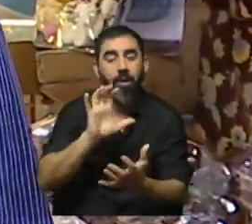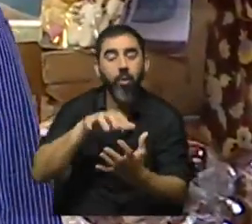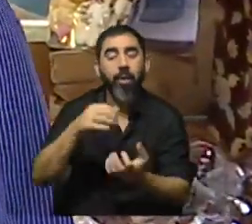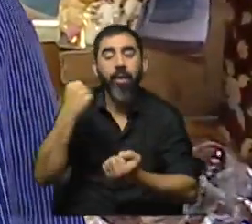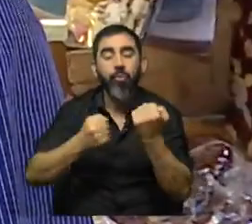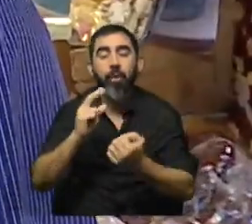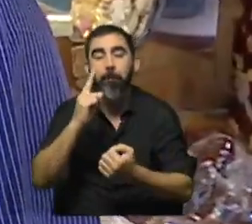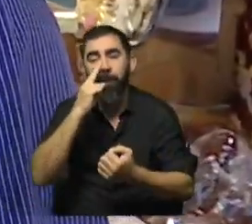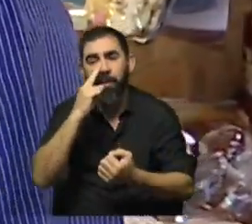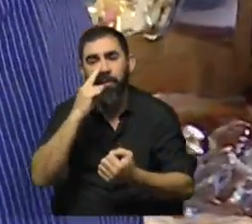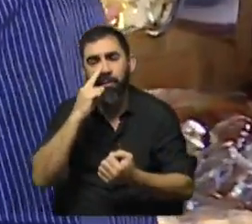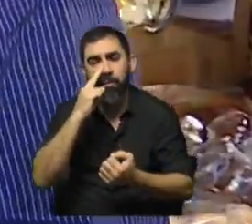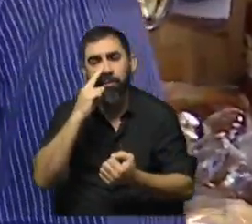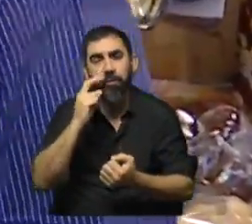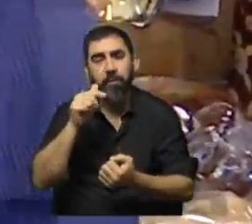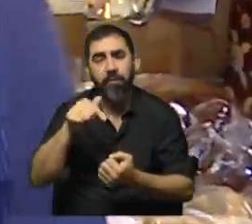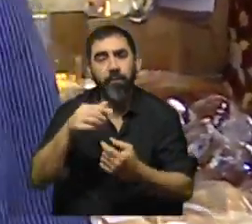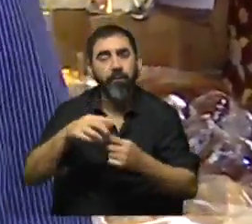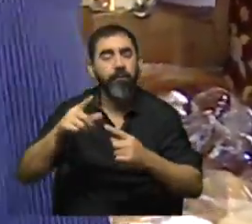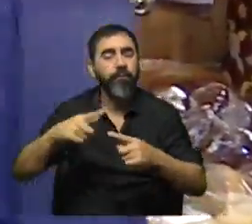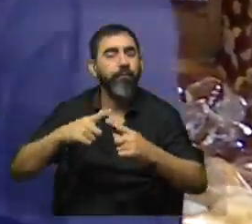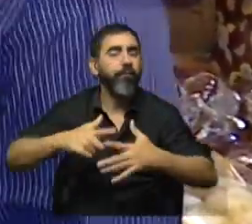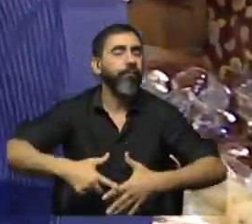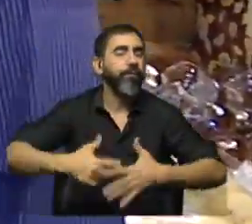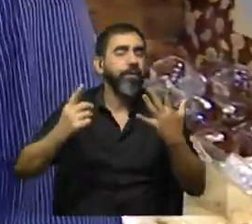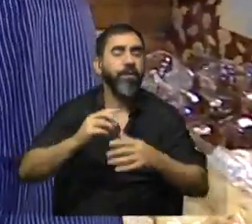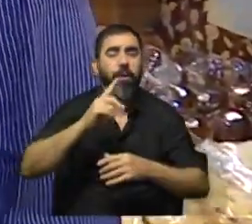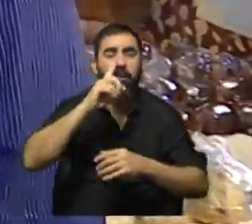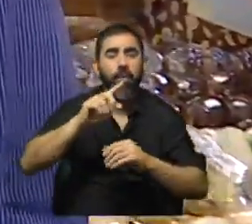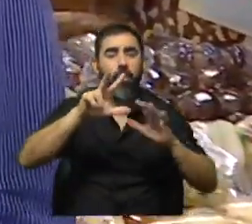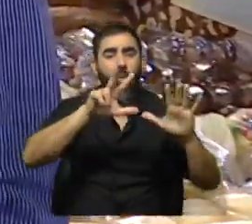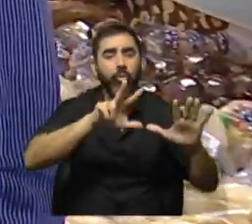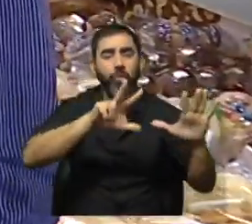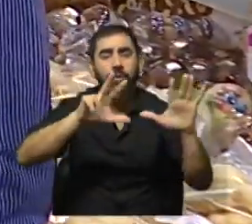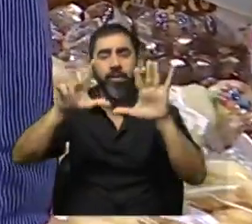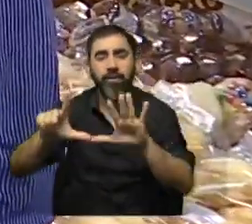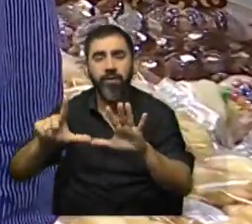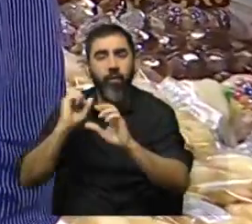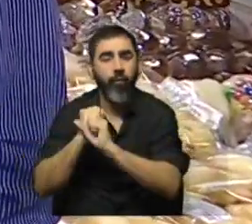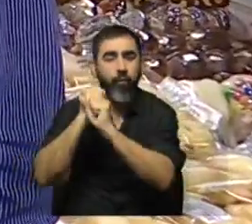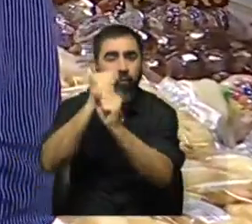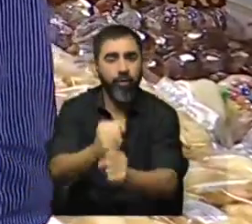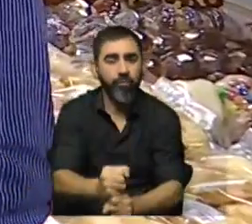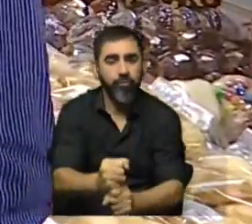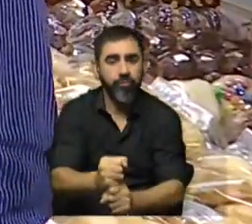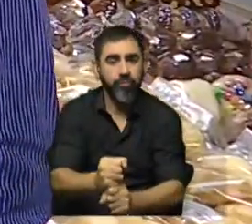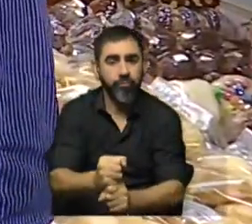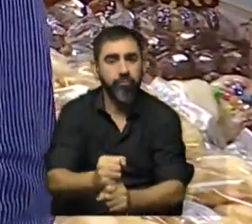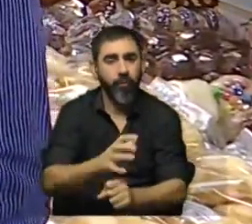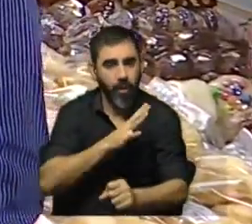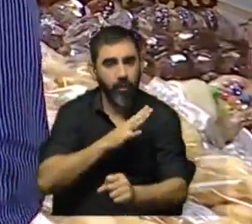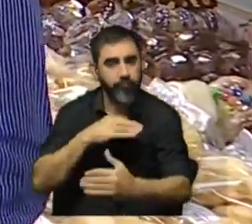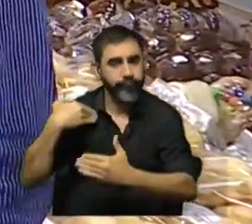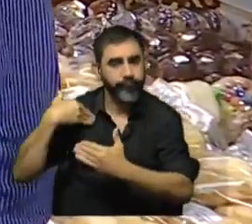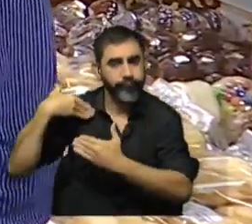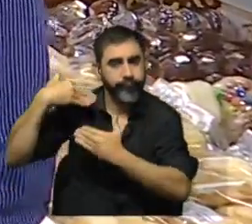Industriales Panaderos, que está de festejo, 1887, su fundación, bueno, tiene mucho camino,